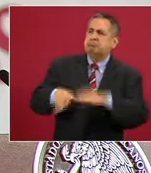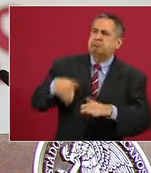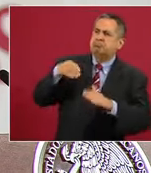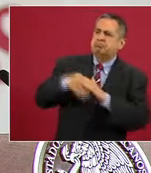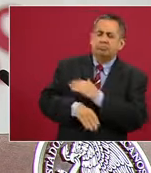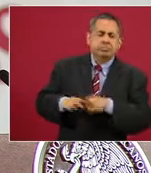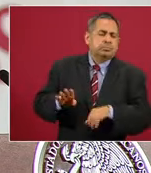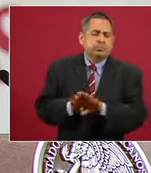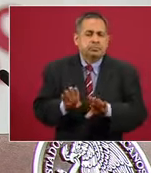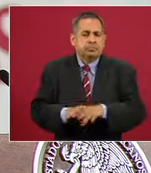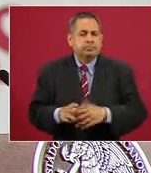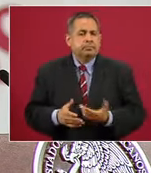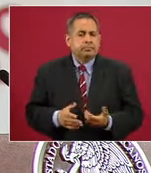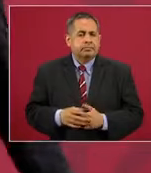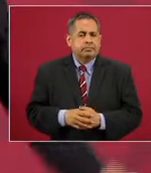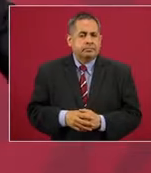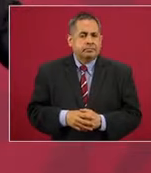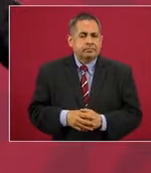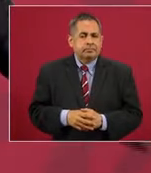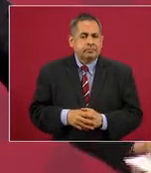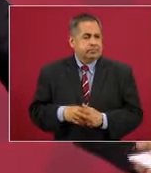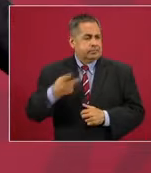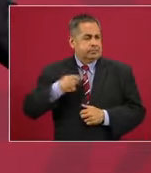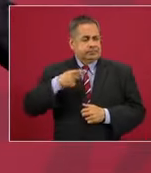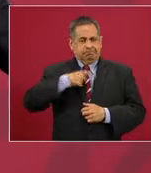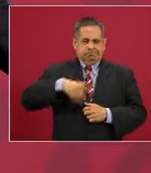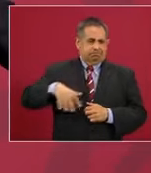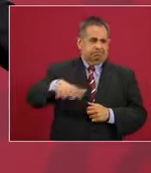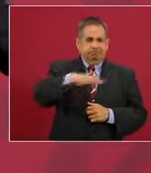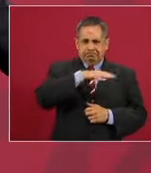Pues con la gente,